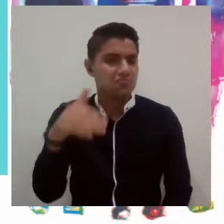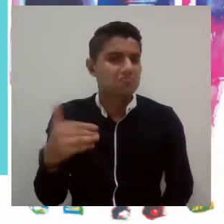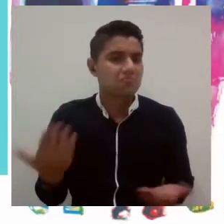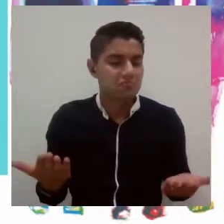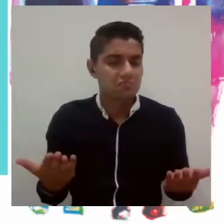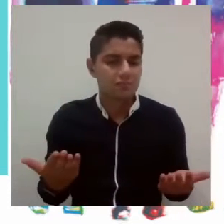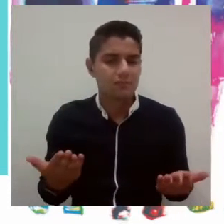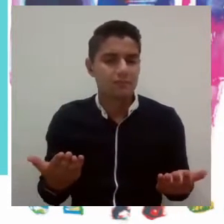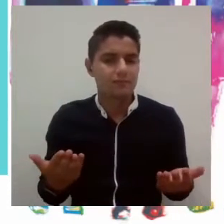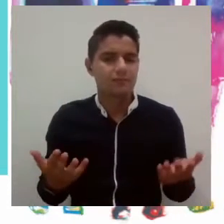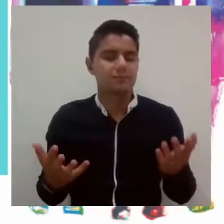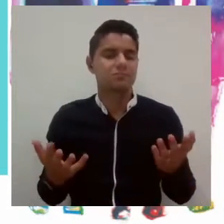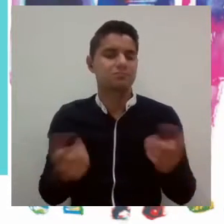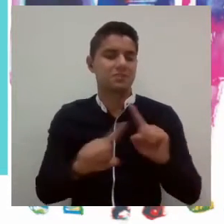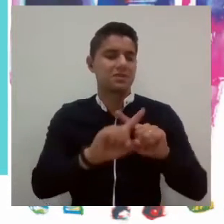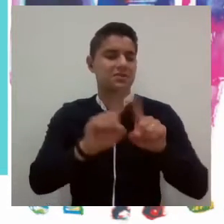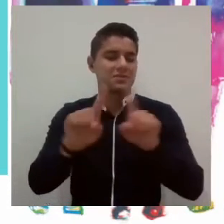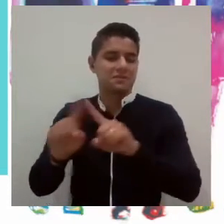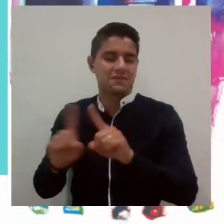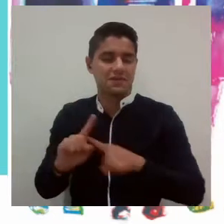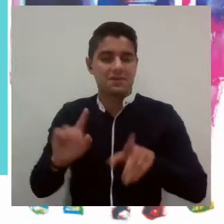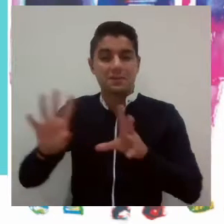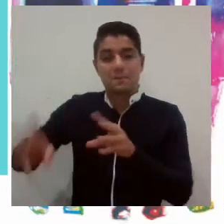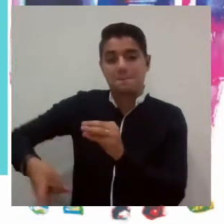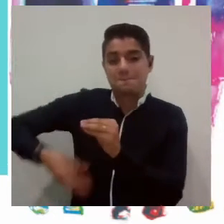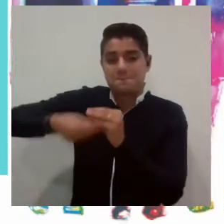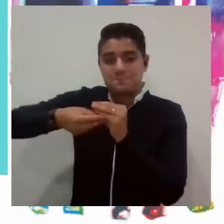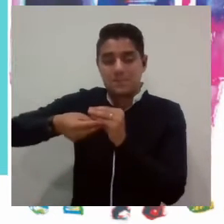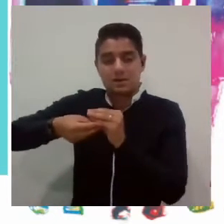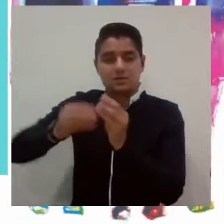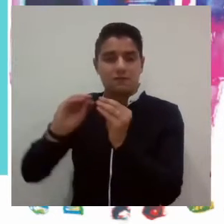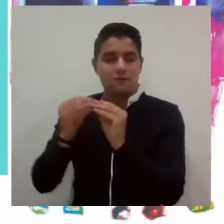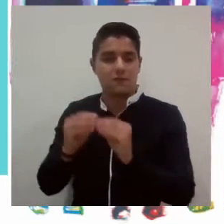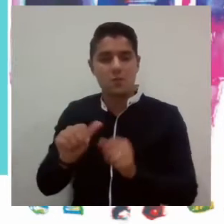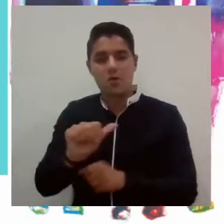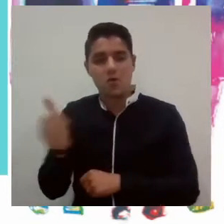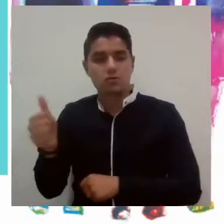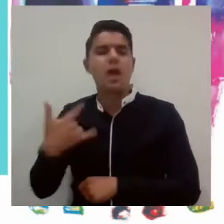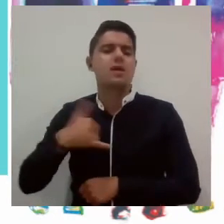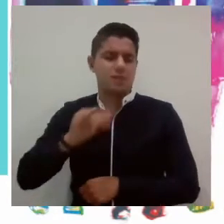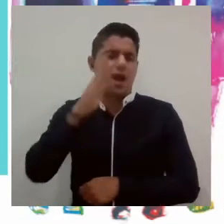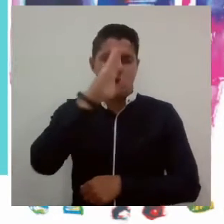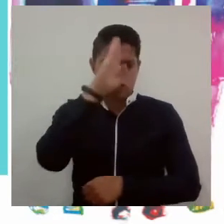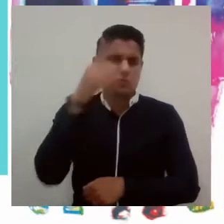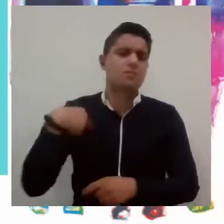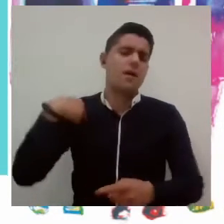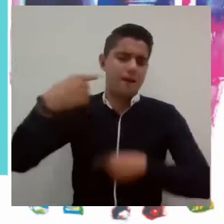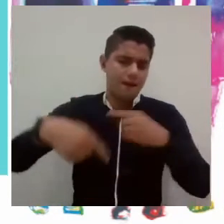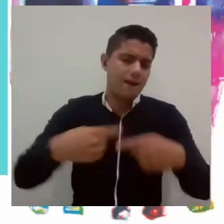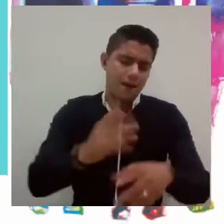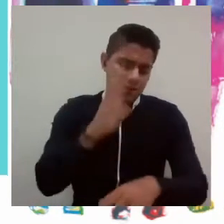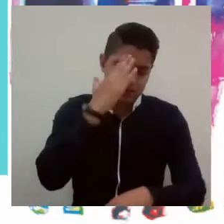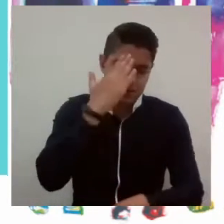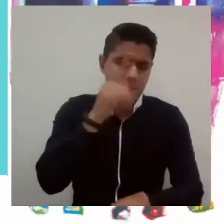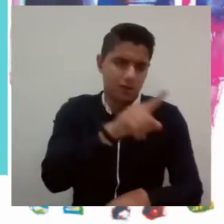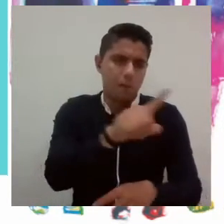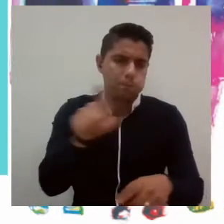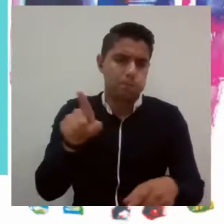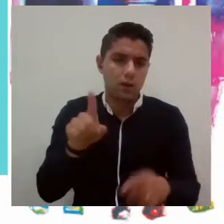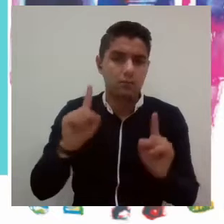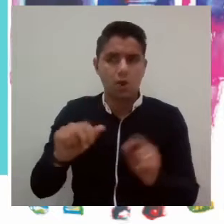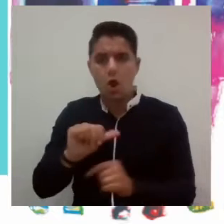debe estar orientada más a situaciones diferentes y adicionales a las tradicionalmente